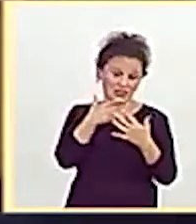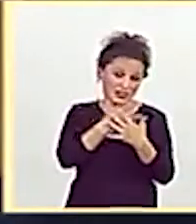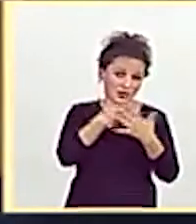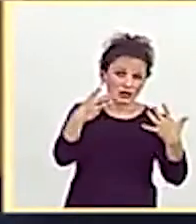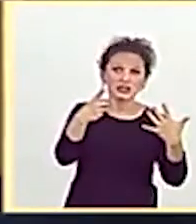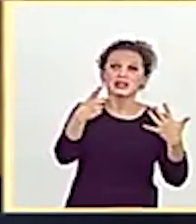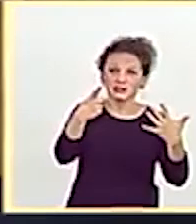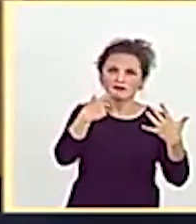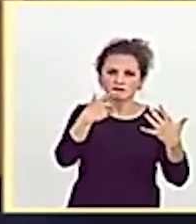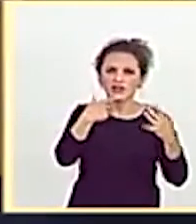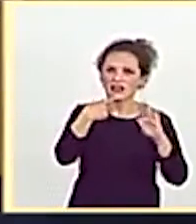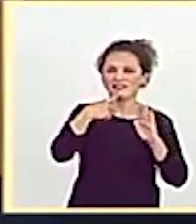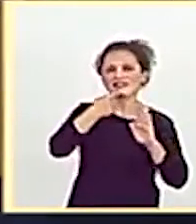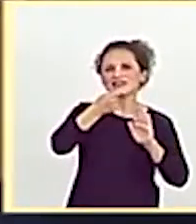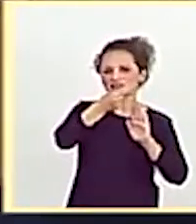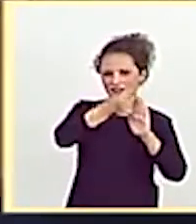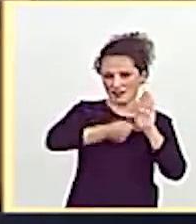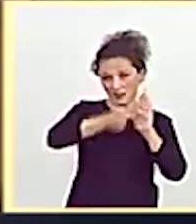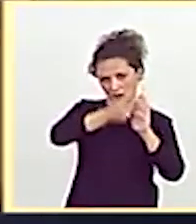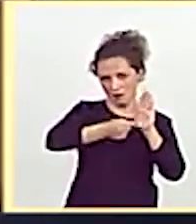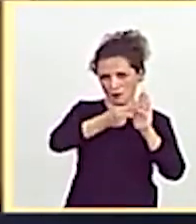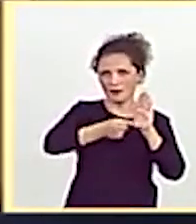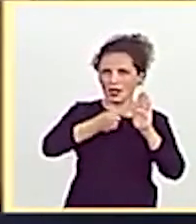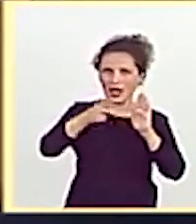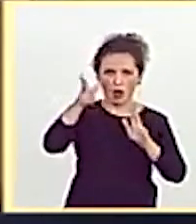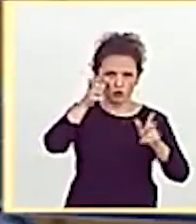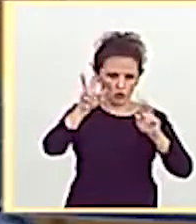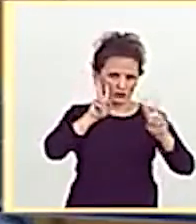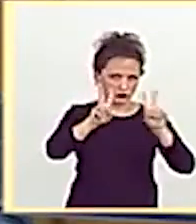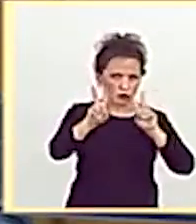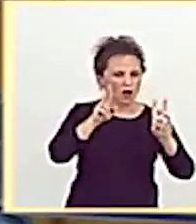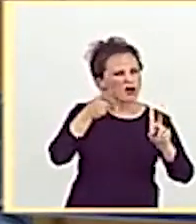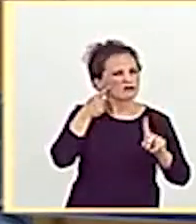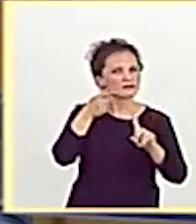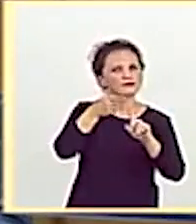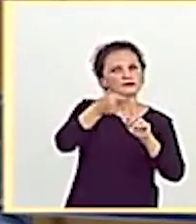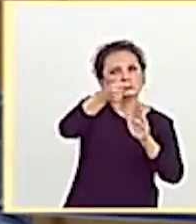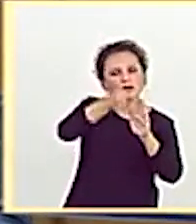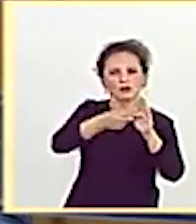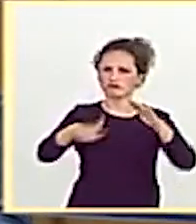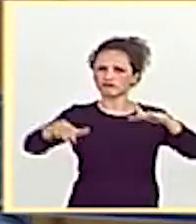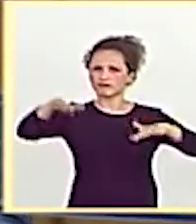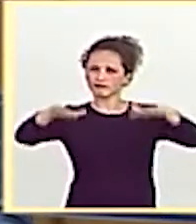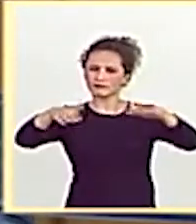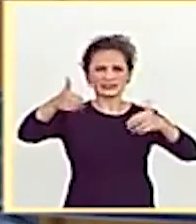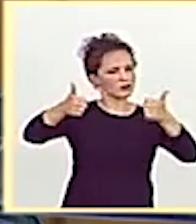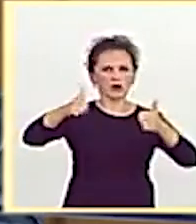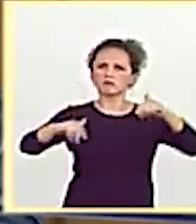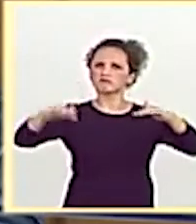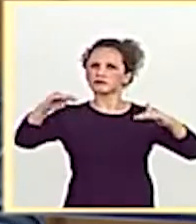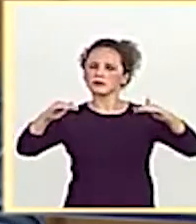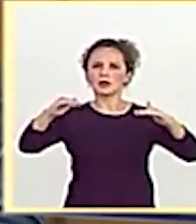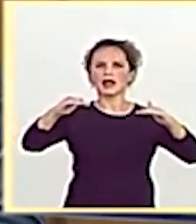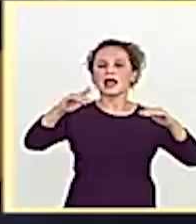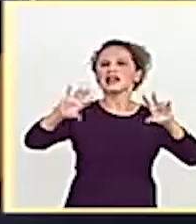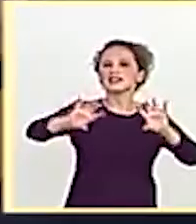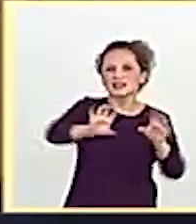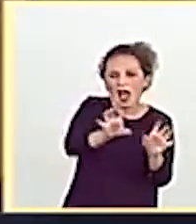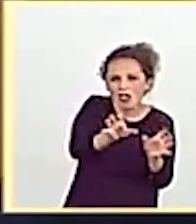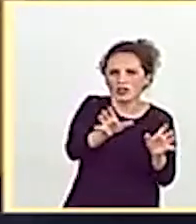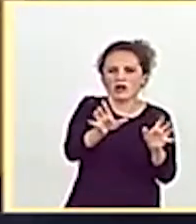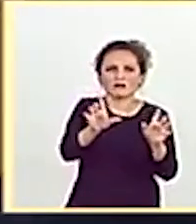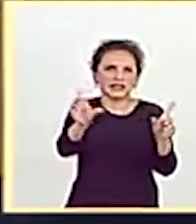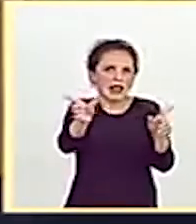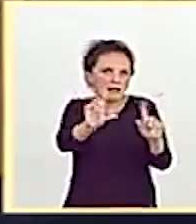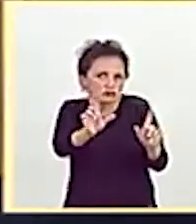comunicación audiovisual con el objetivo de establecer unas condiciones de competencia equitativas entre el sector de la radiodifusión tradicional, las